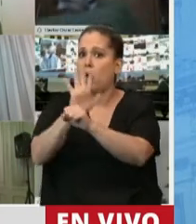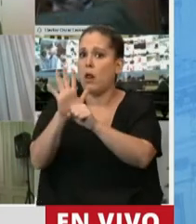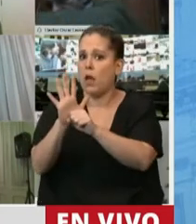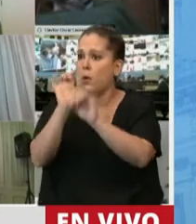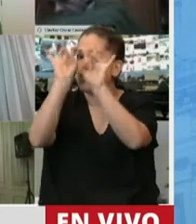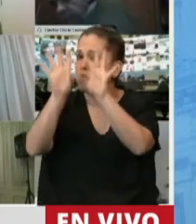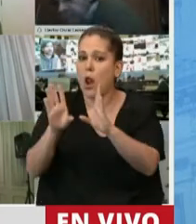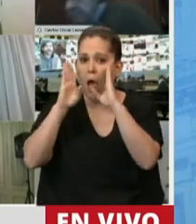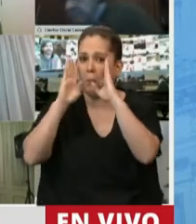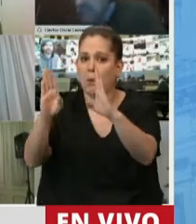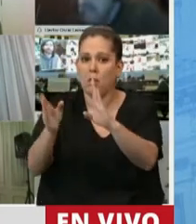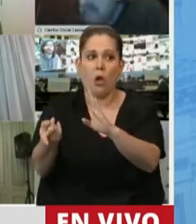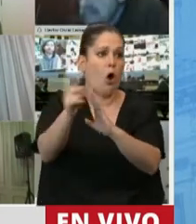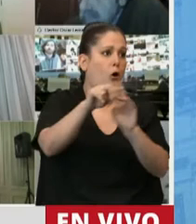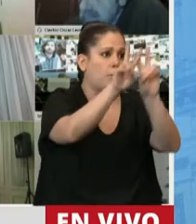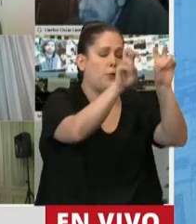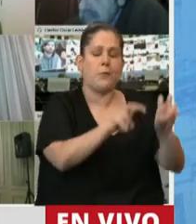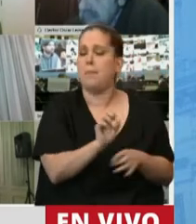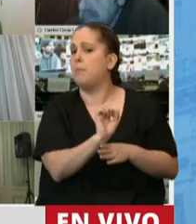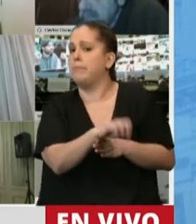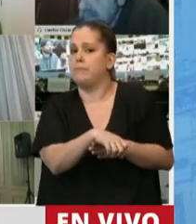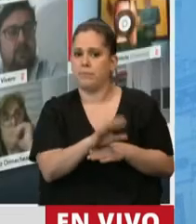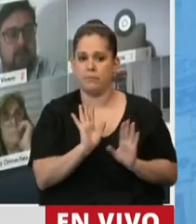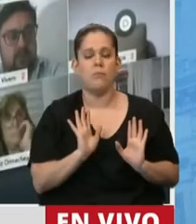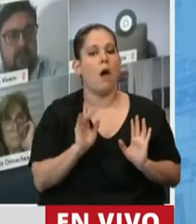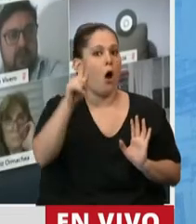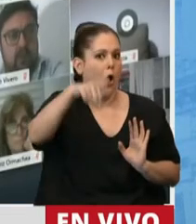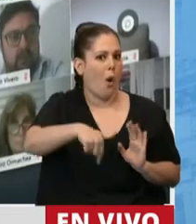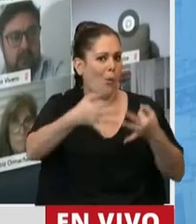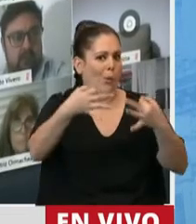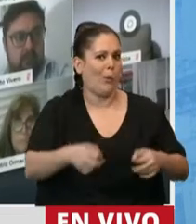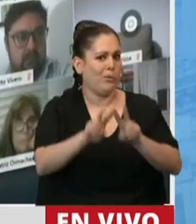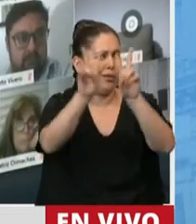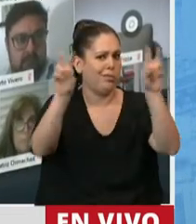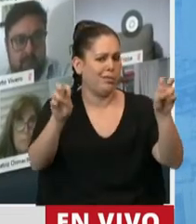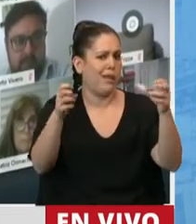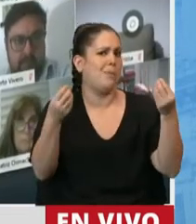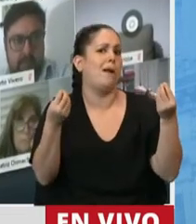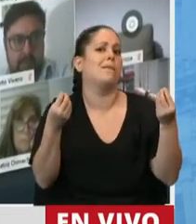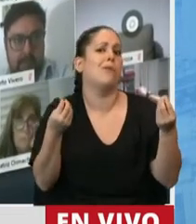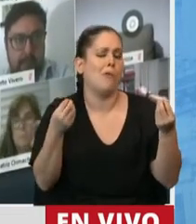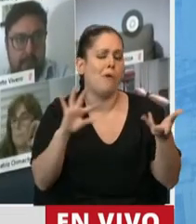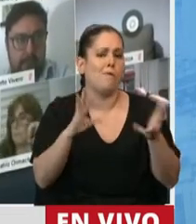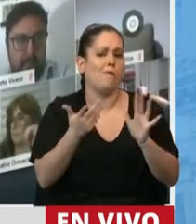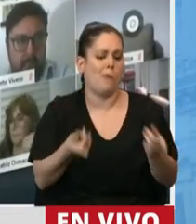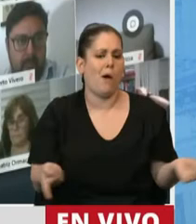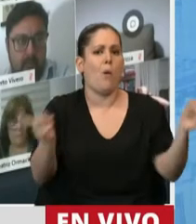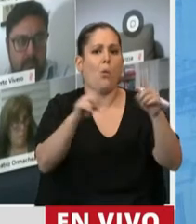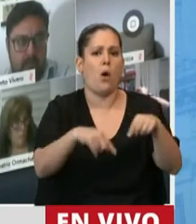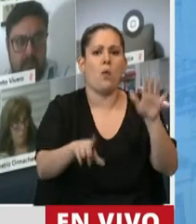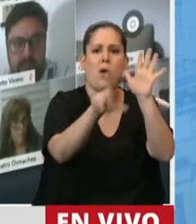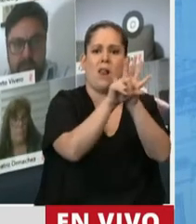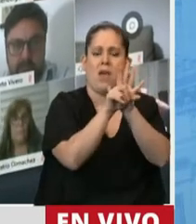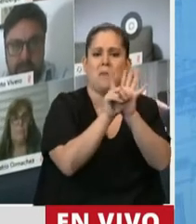estamos discutiendo es la Ley de Economía del Conocimiento. O más bien estamos discutiendo cómo es el restablecimiento de la Ley